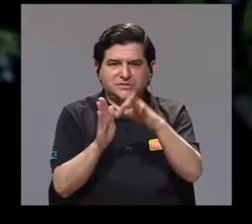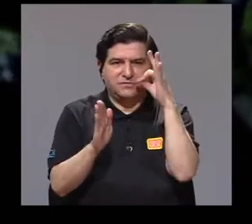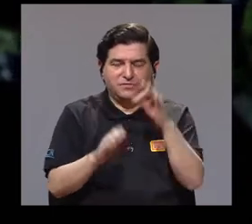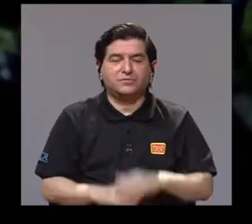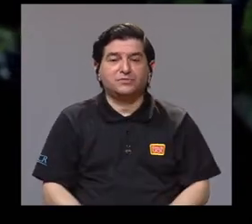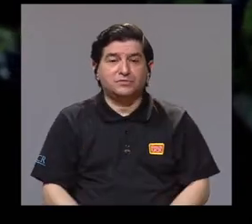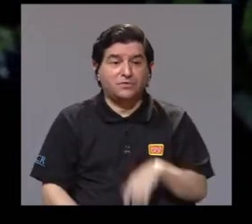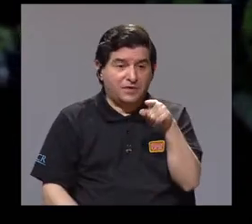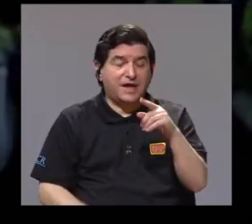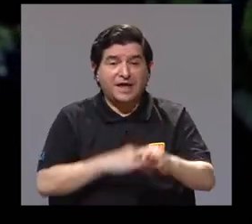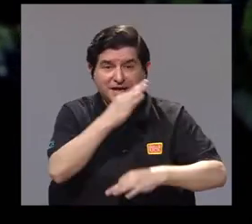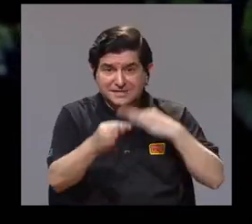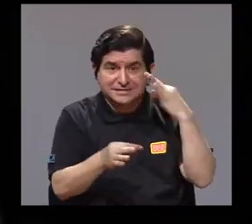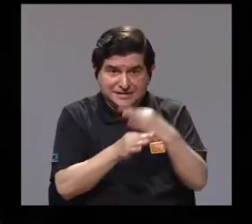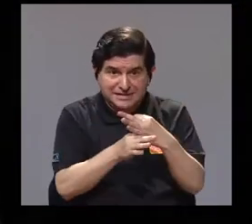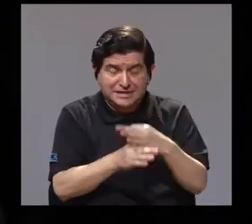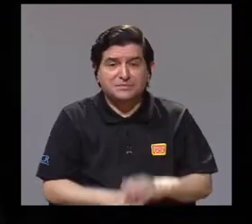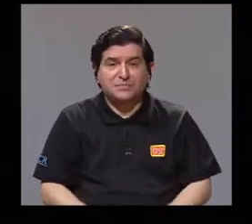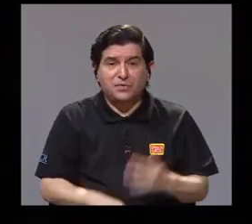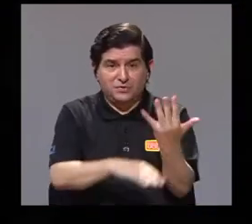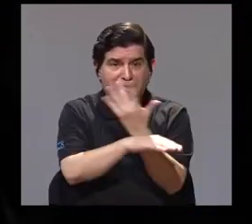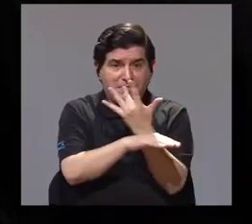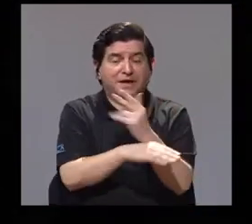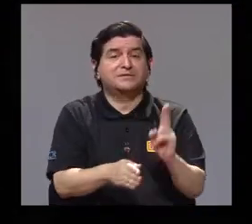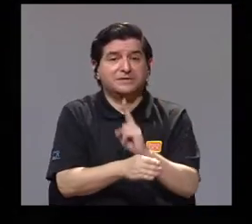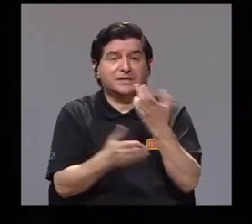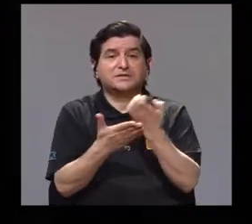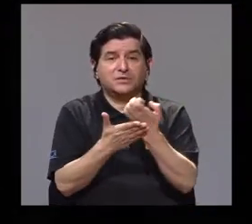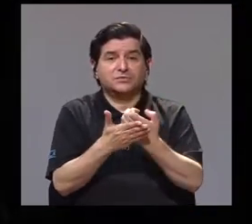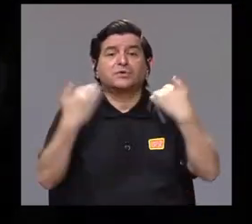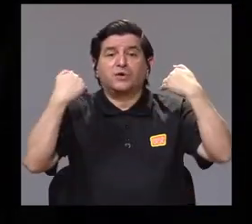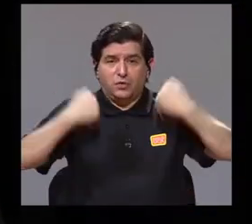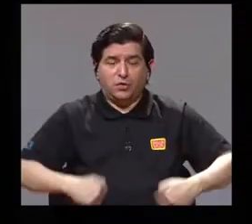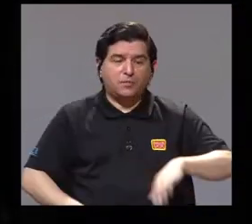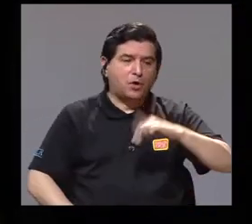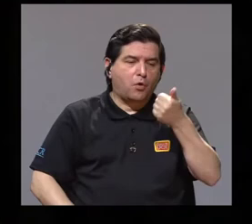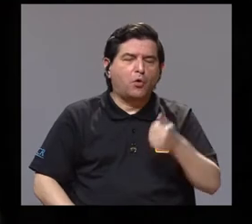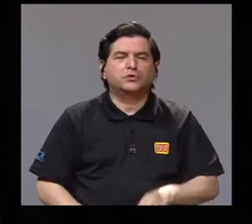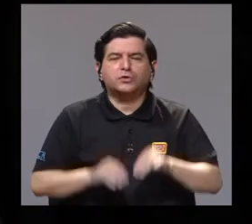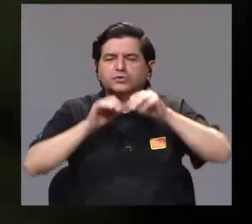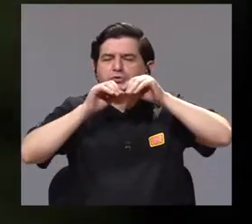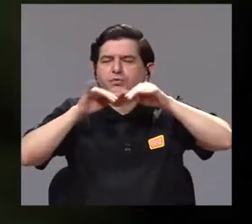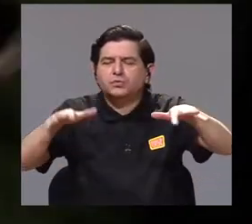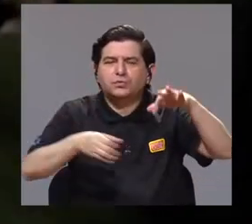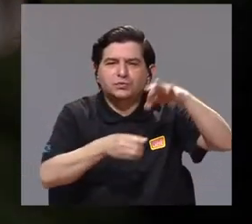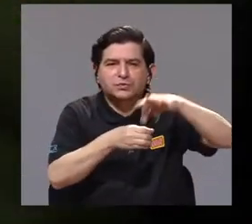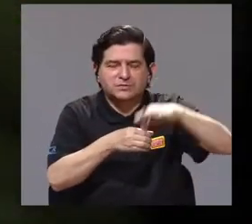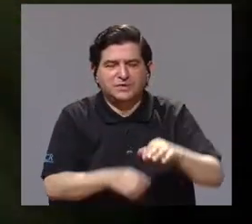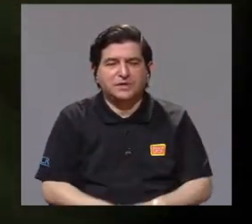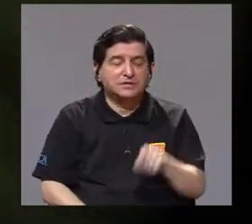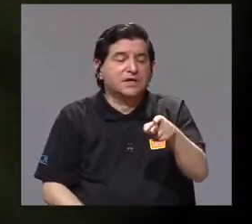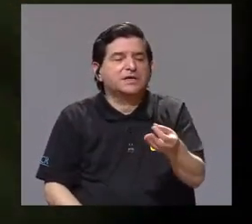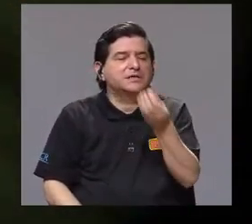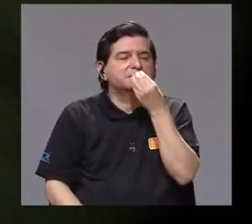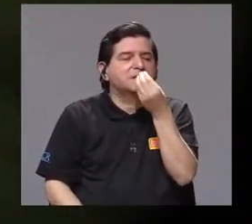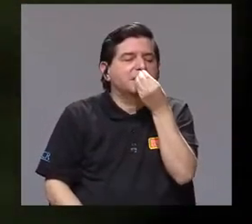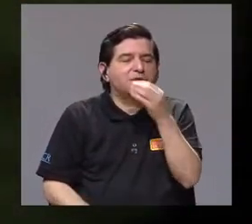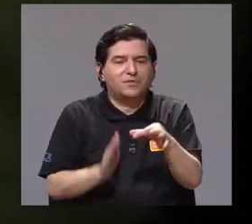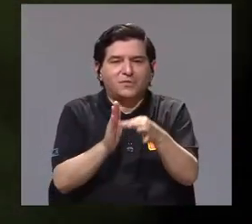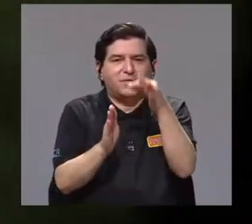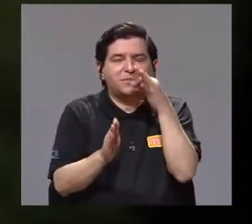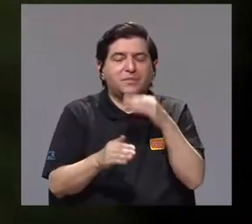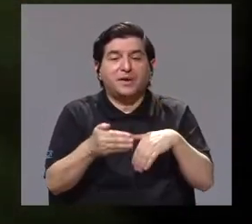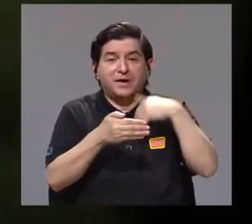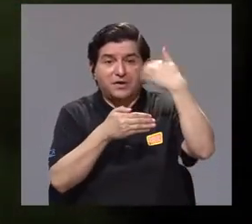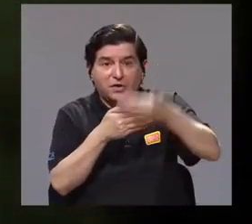especies que polinizan los murciélagos son de uso económico para el ser humano. Otros dispersan semillas, van, toman el fruto, comen